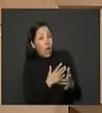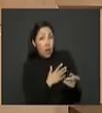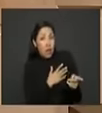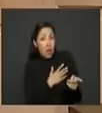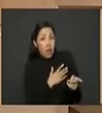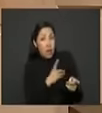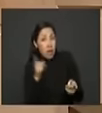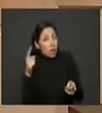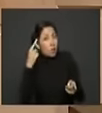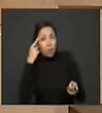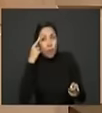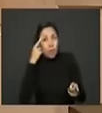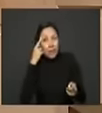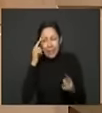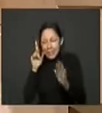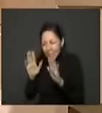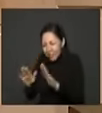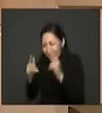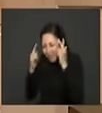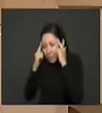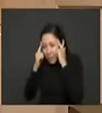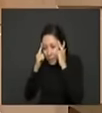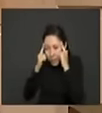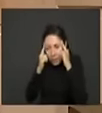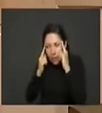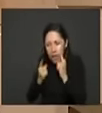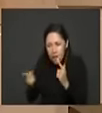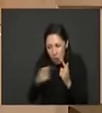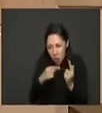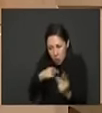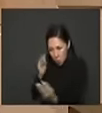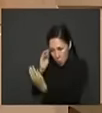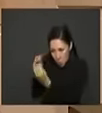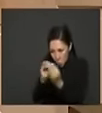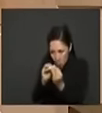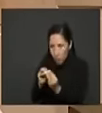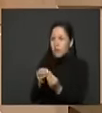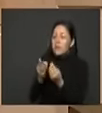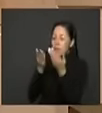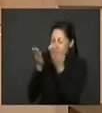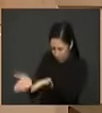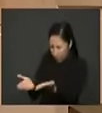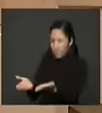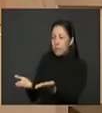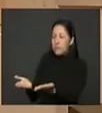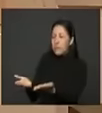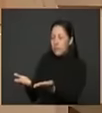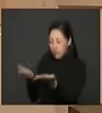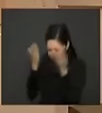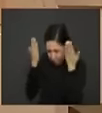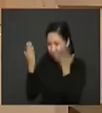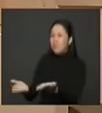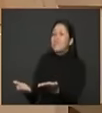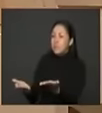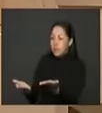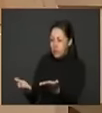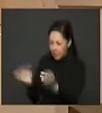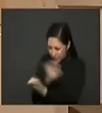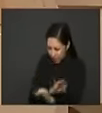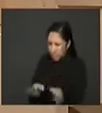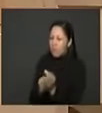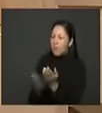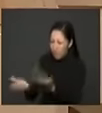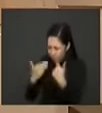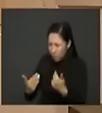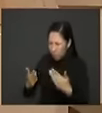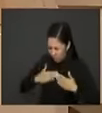Estado es convencer a esa ciudadanía acordar con esa ciudadanía que haga la fila que haga la fila para recibir justicia que